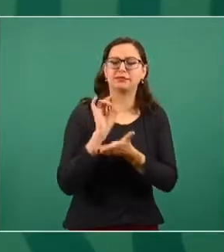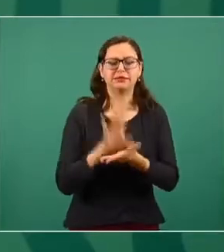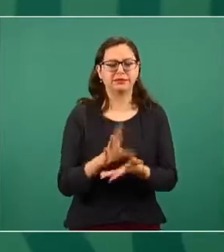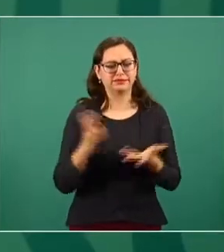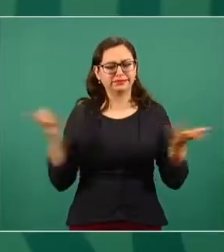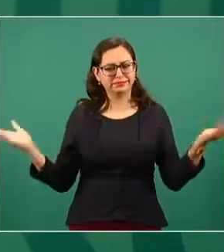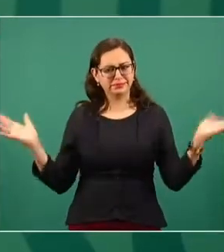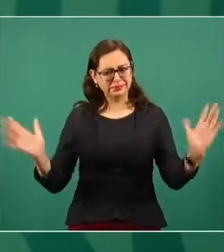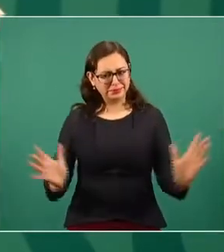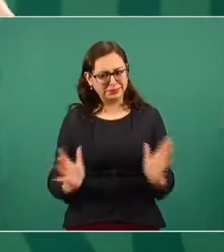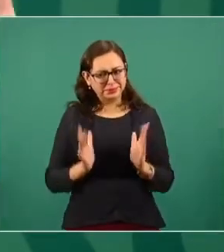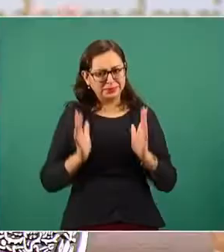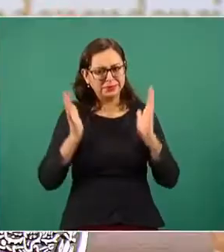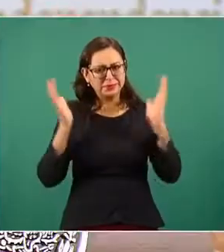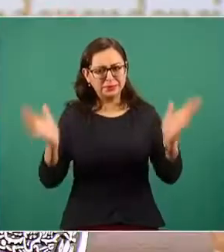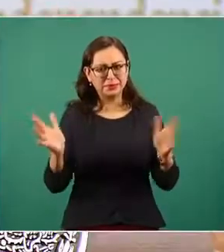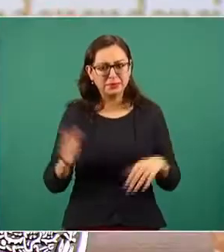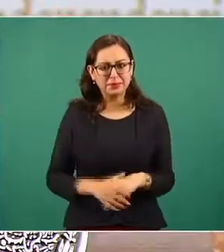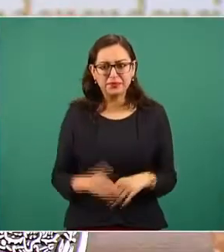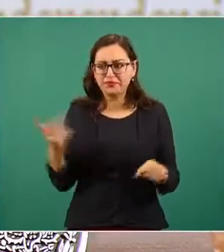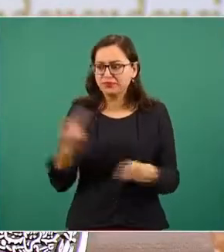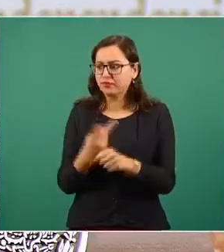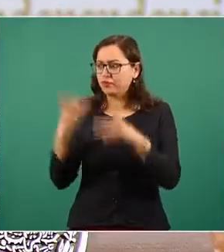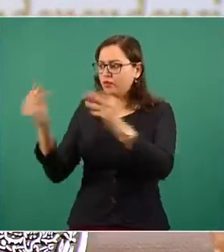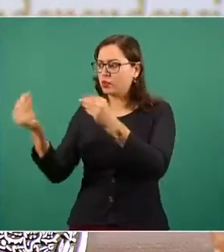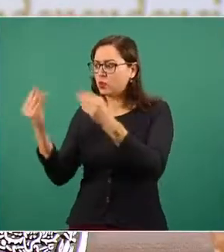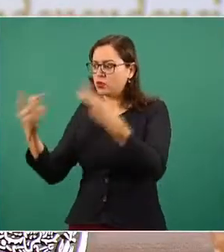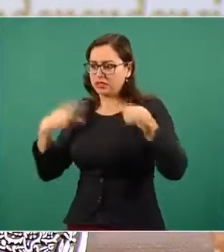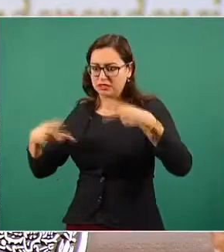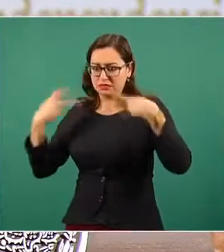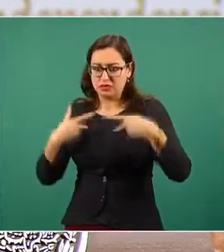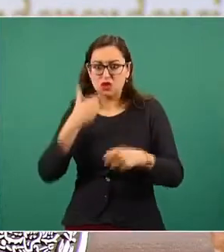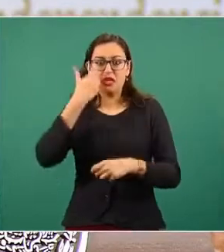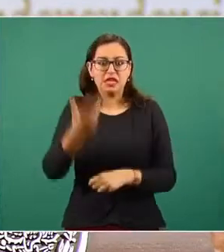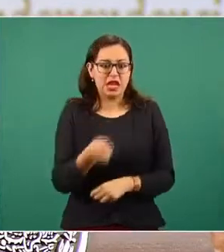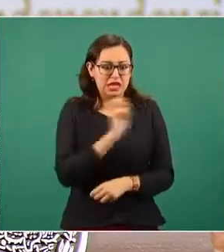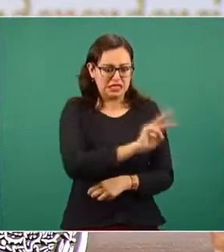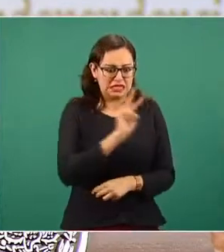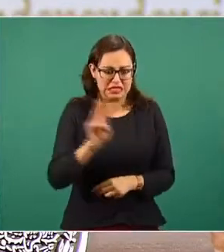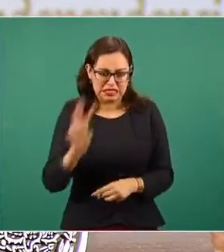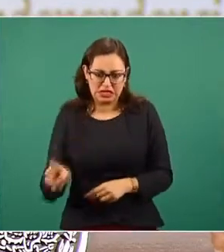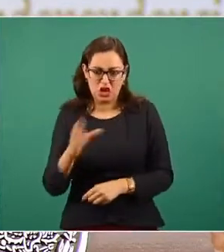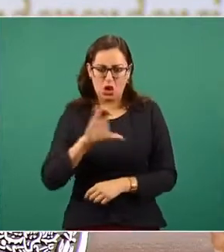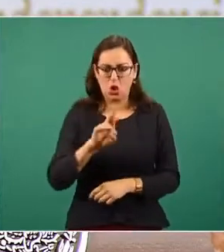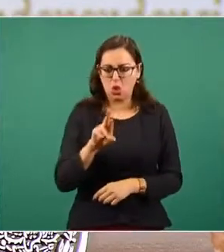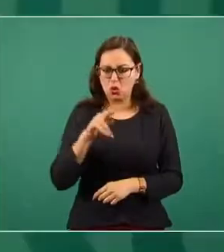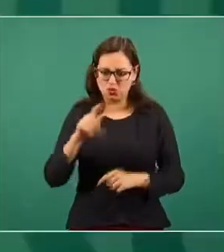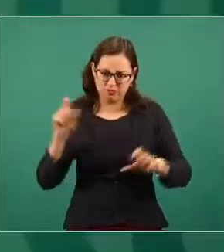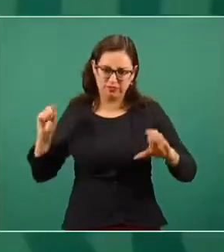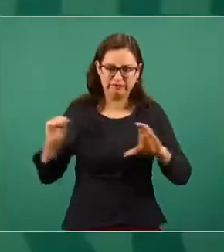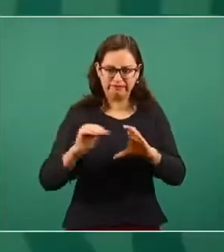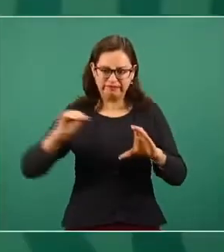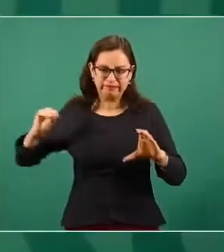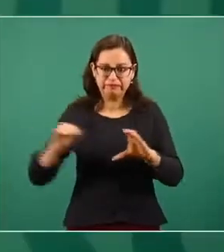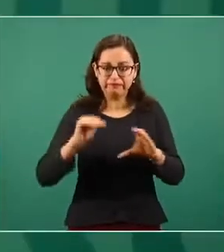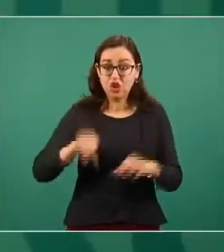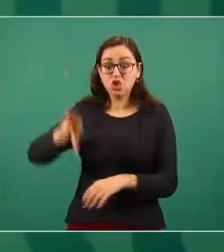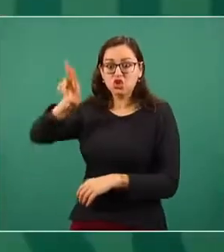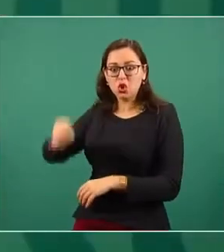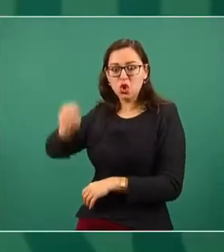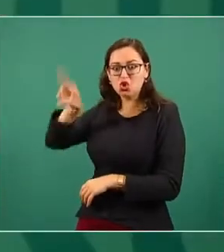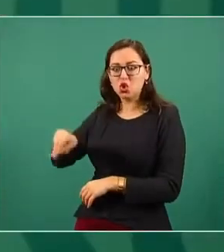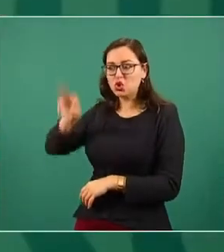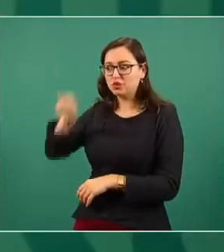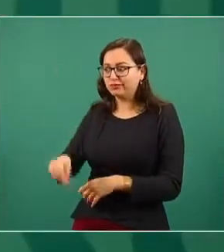repente teníamos un sobreflujo de personas intentando entrar y poniendo su CURP a quienes se les decía y se les notificaba